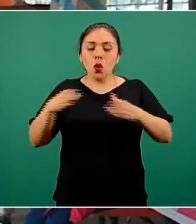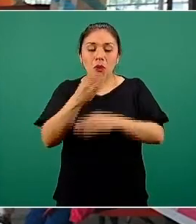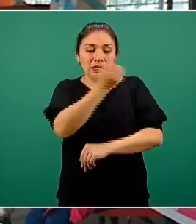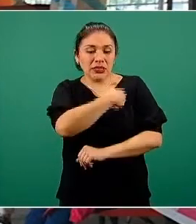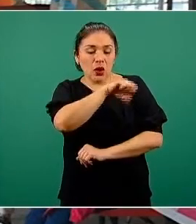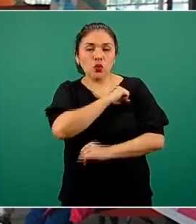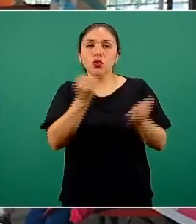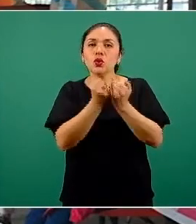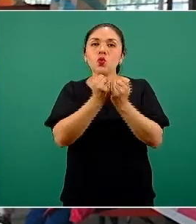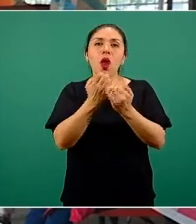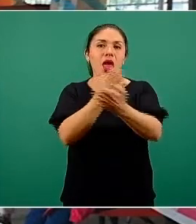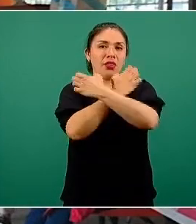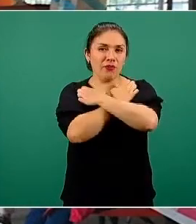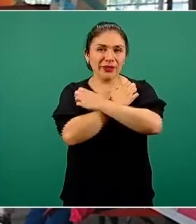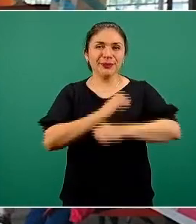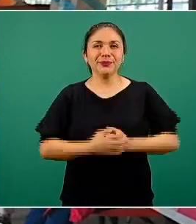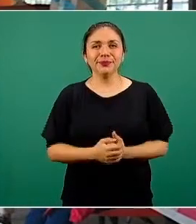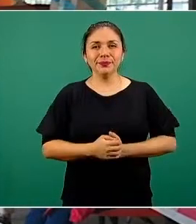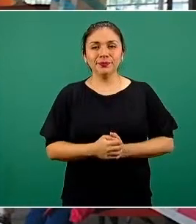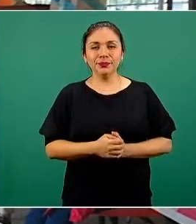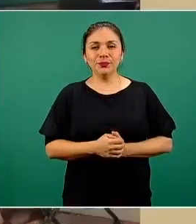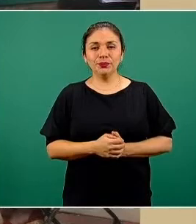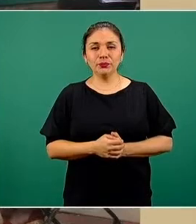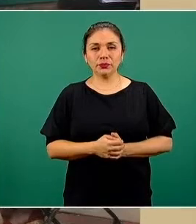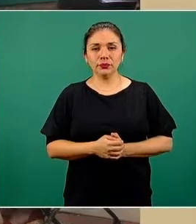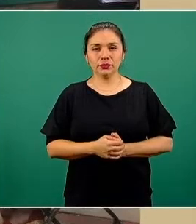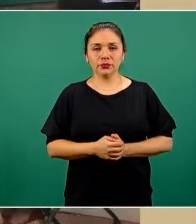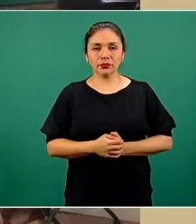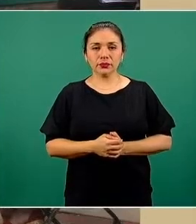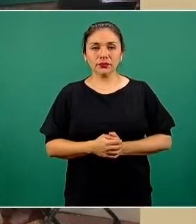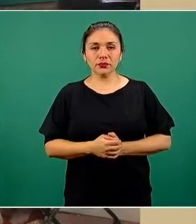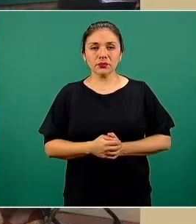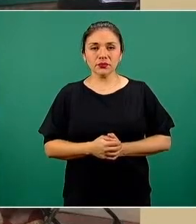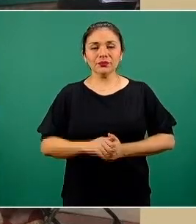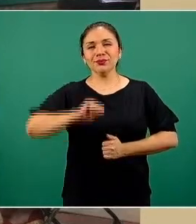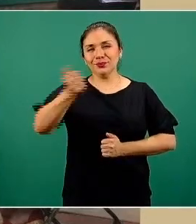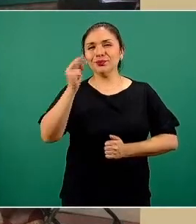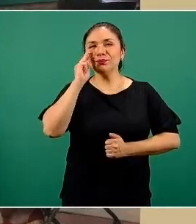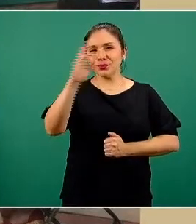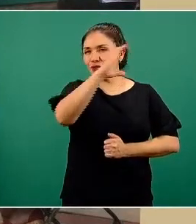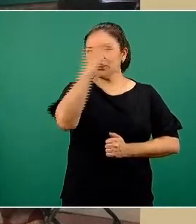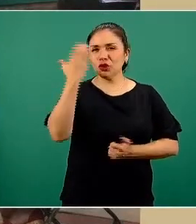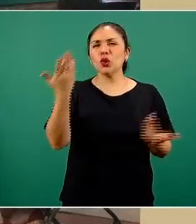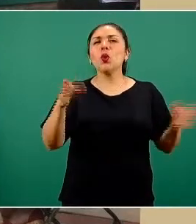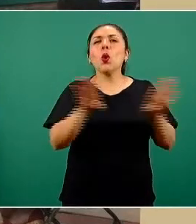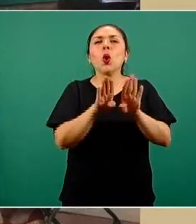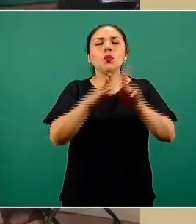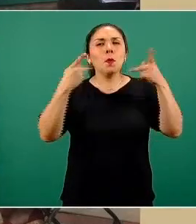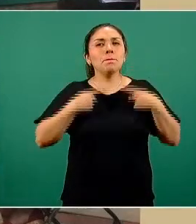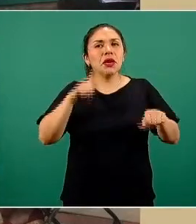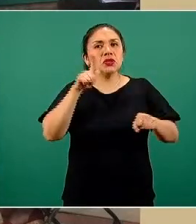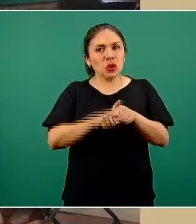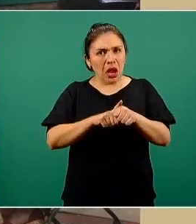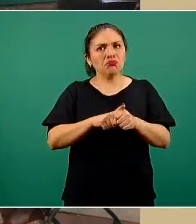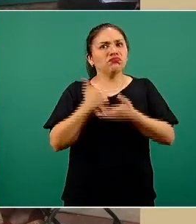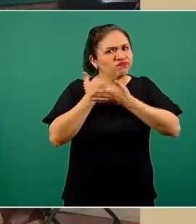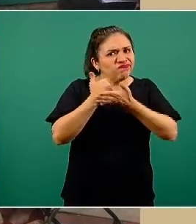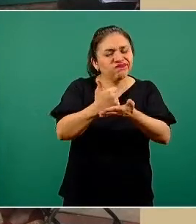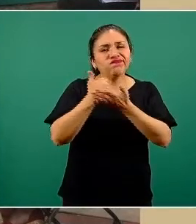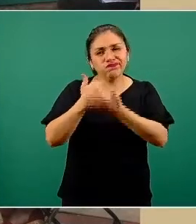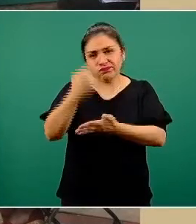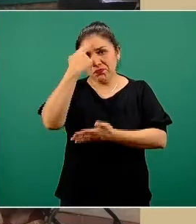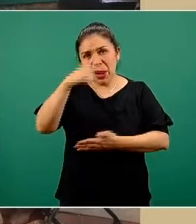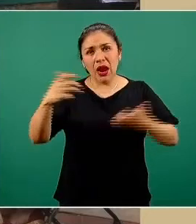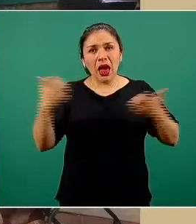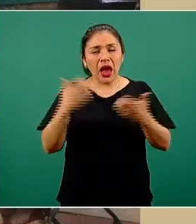educativo. La siguiente imagen vemos otra toma de cómo participa el personal de salud, el personal